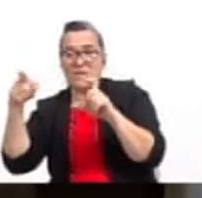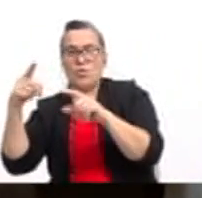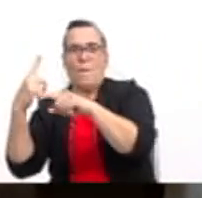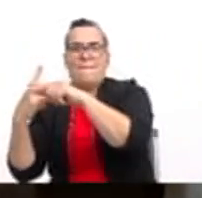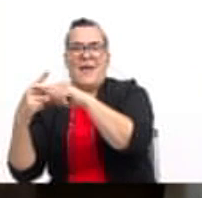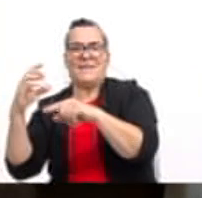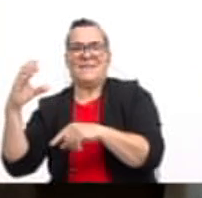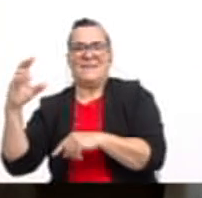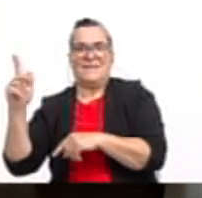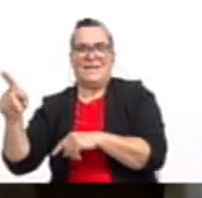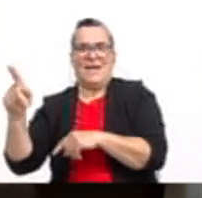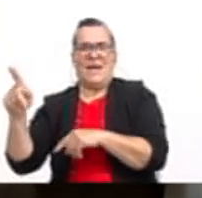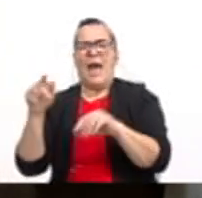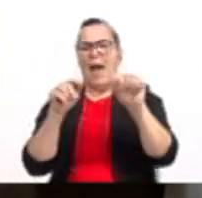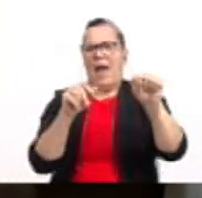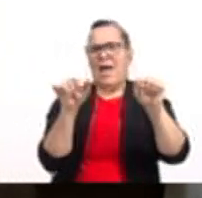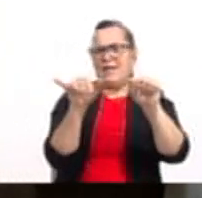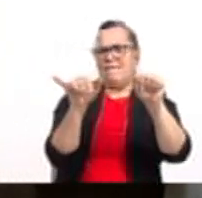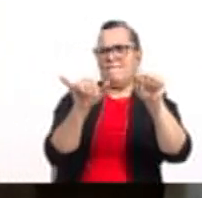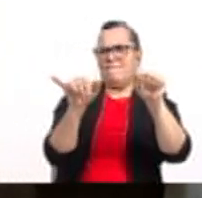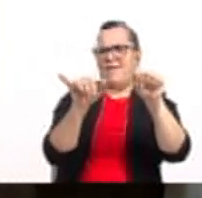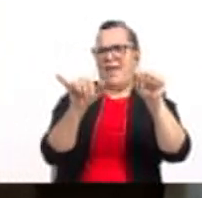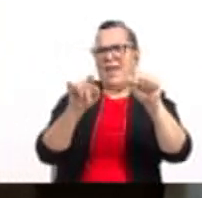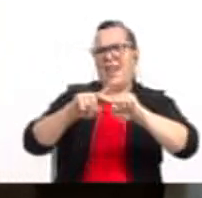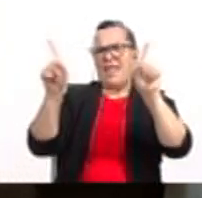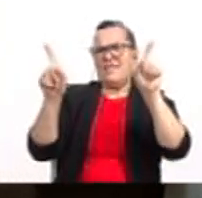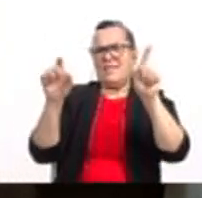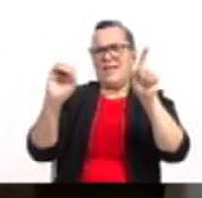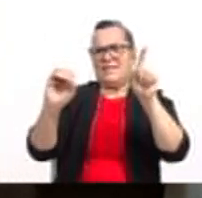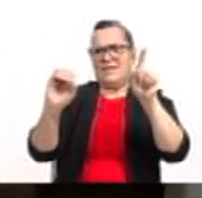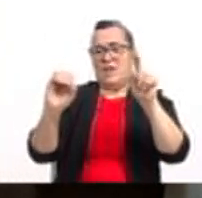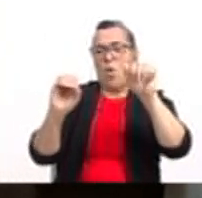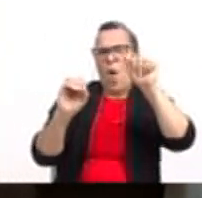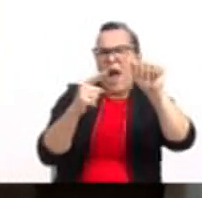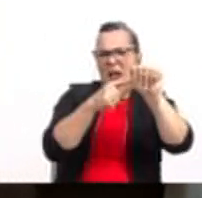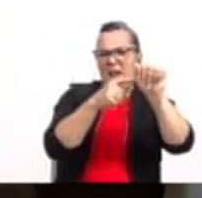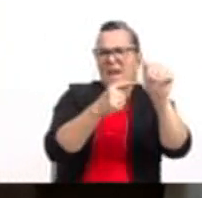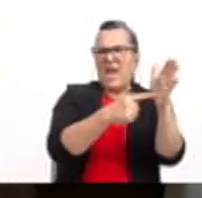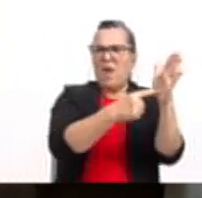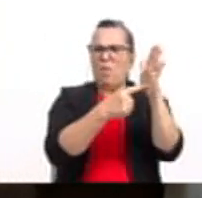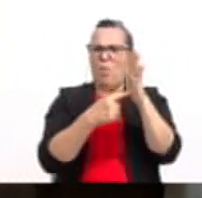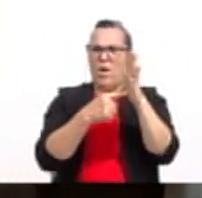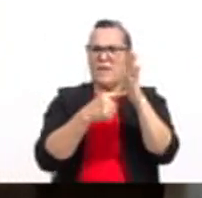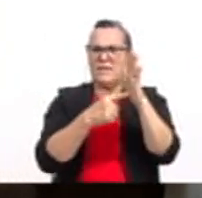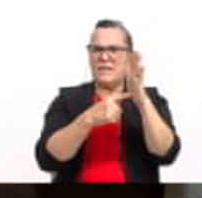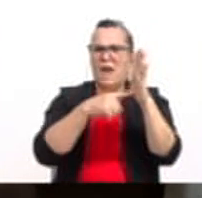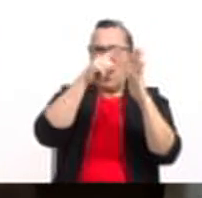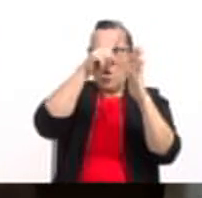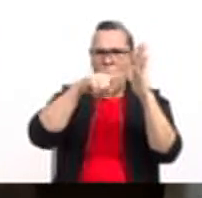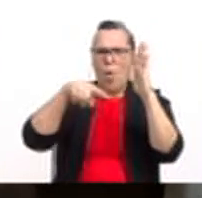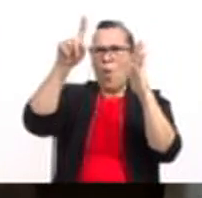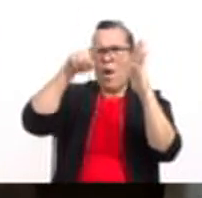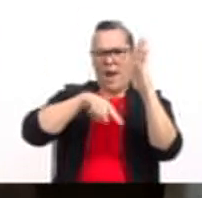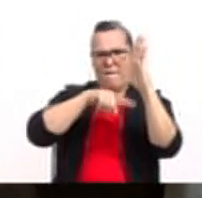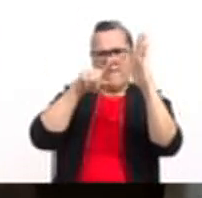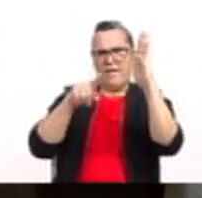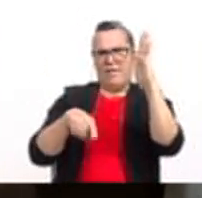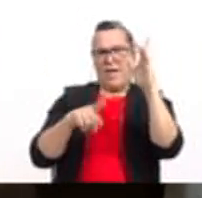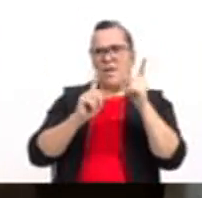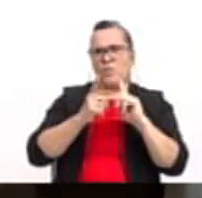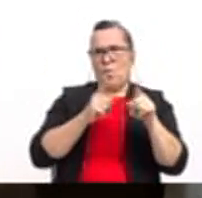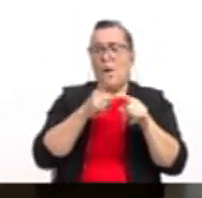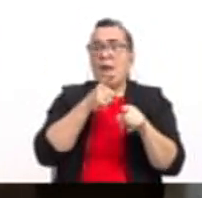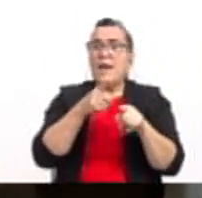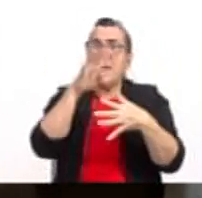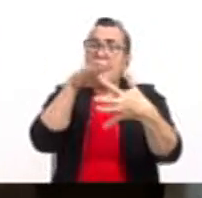a diferente a cero. Donde el valor de a nos indica la concavidad. Y además que su